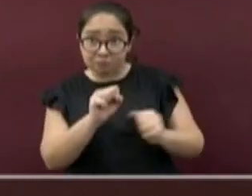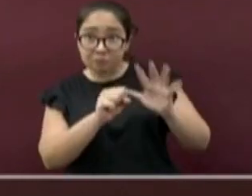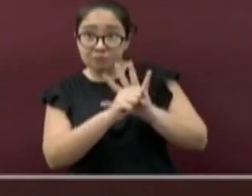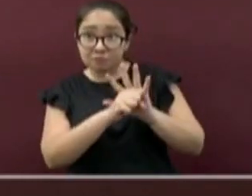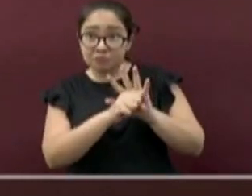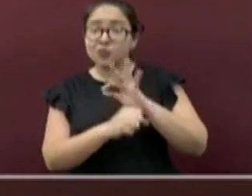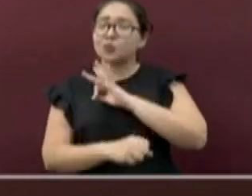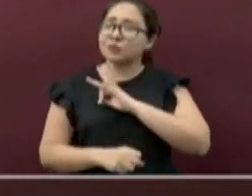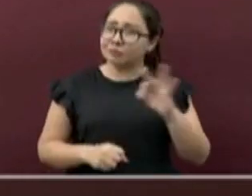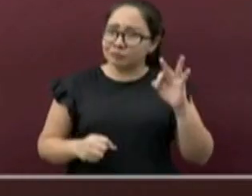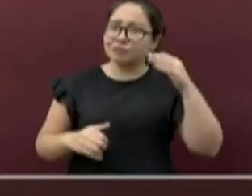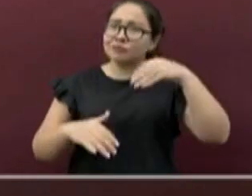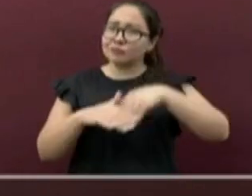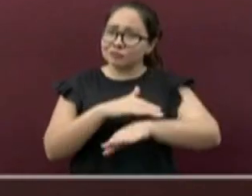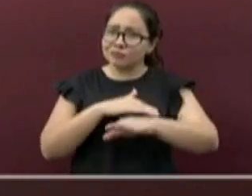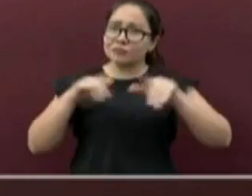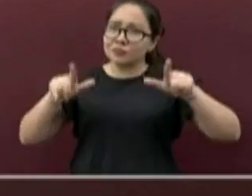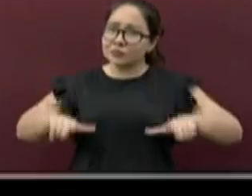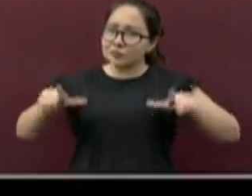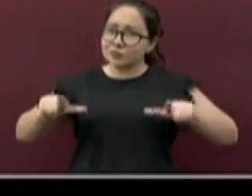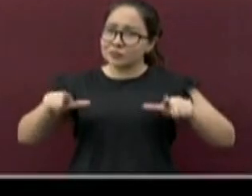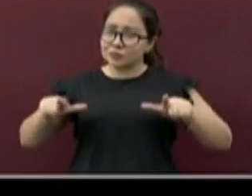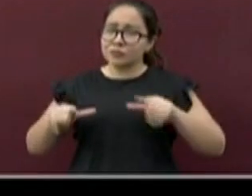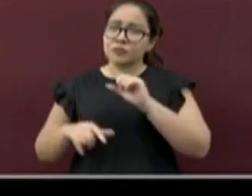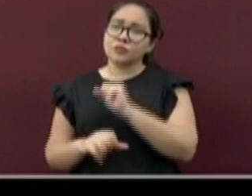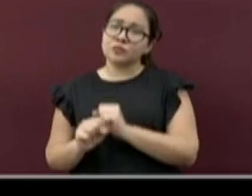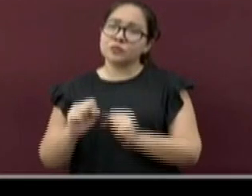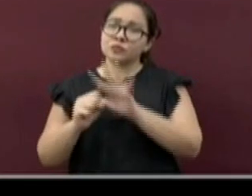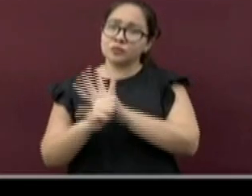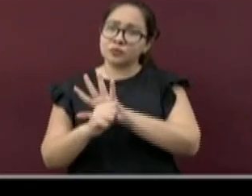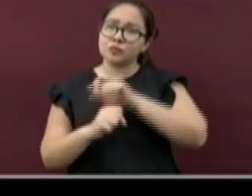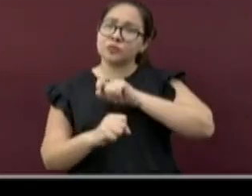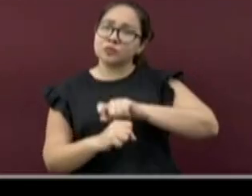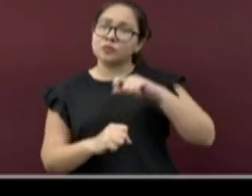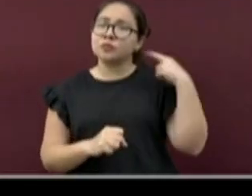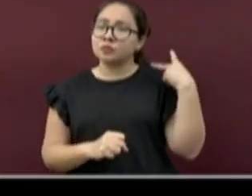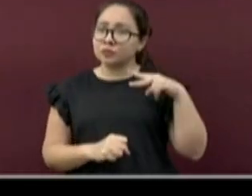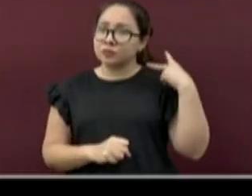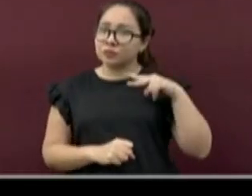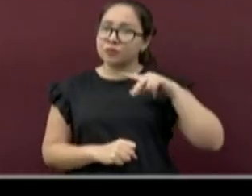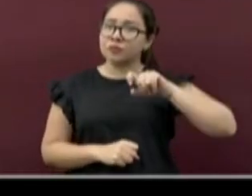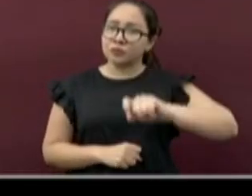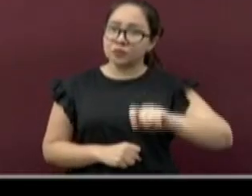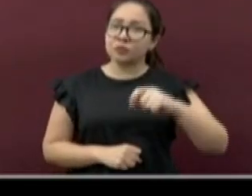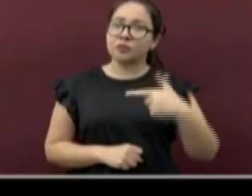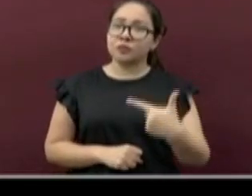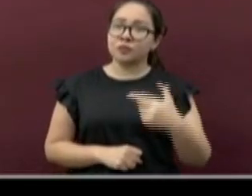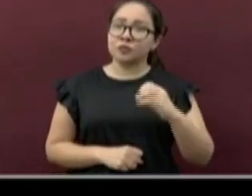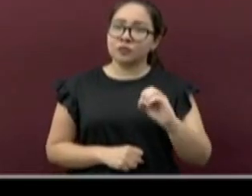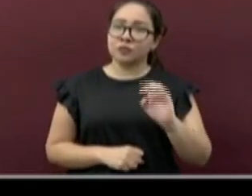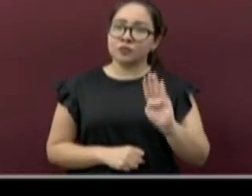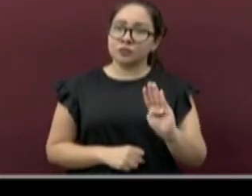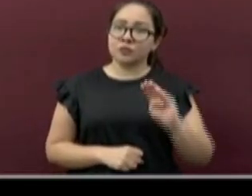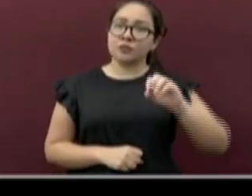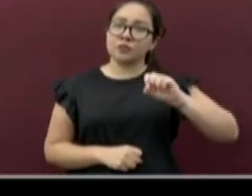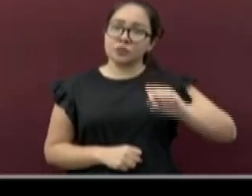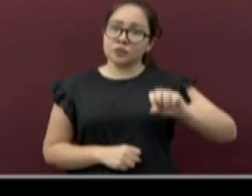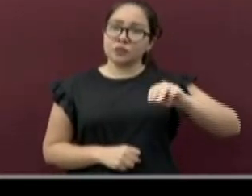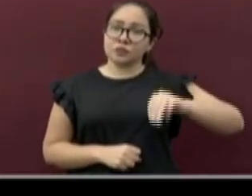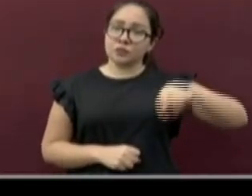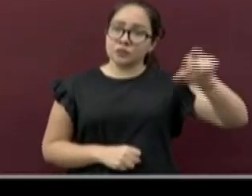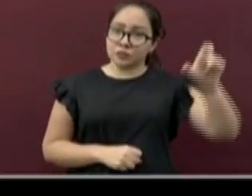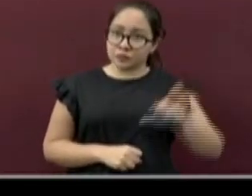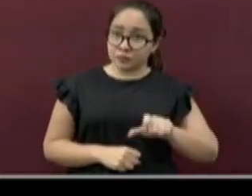visitar la página oficial coronavirus.veracruz.gov.mx También